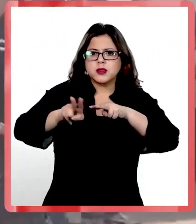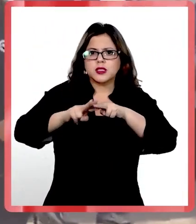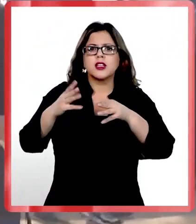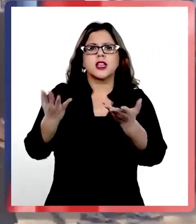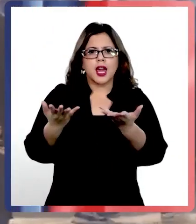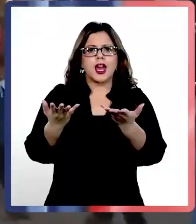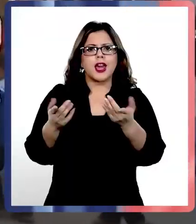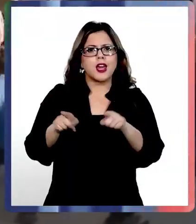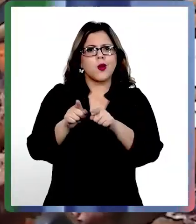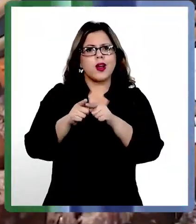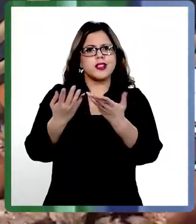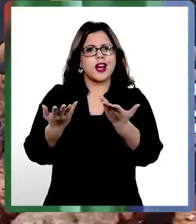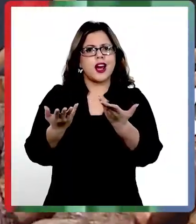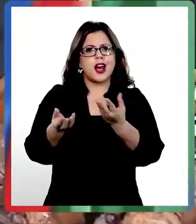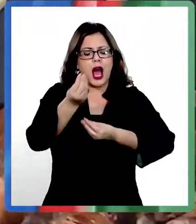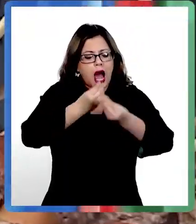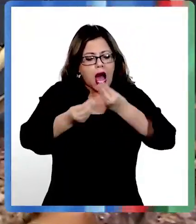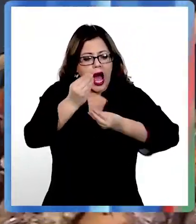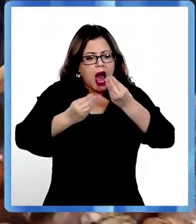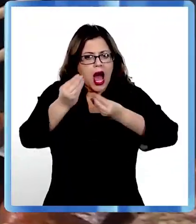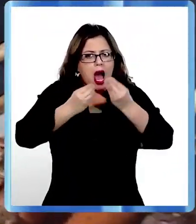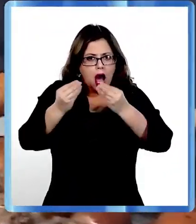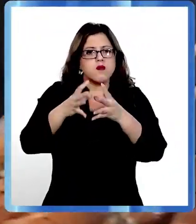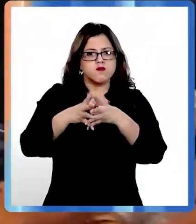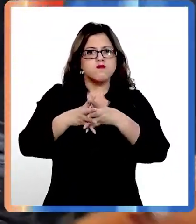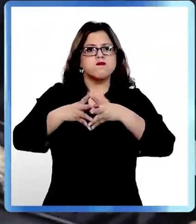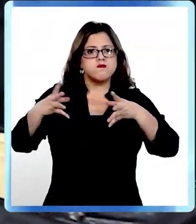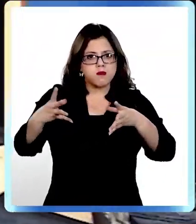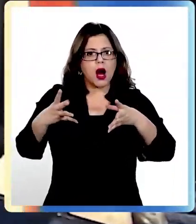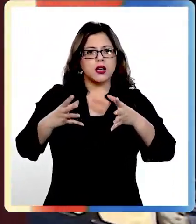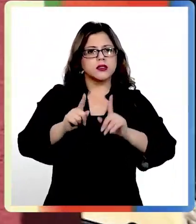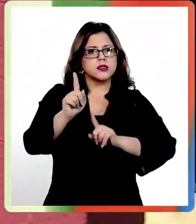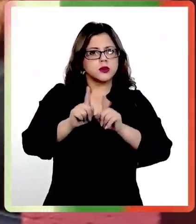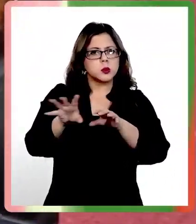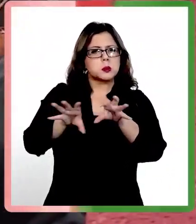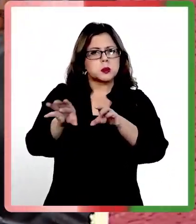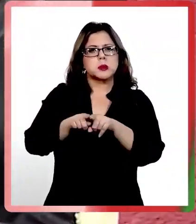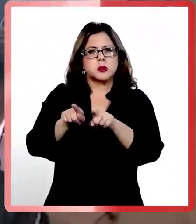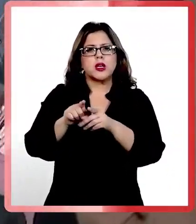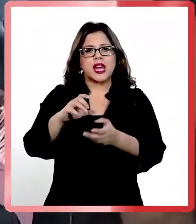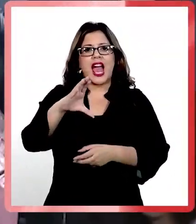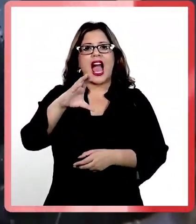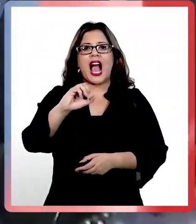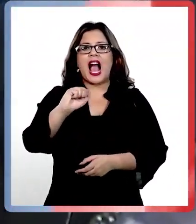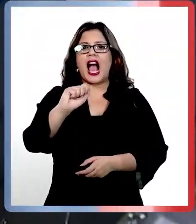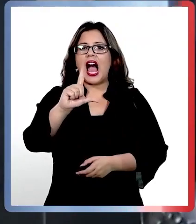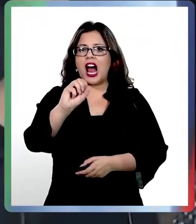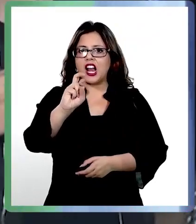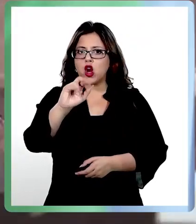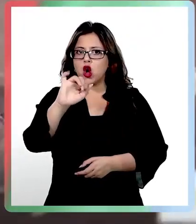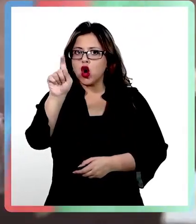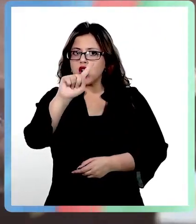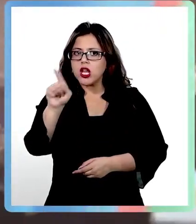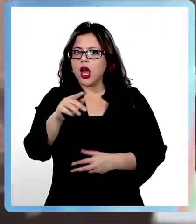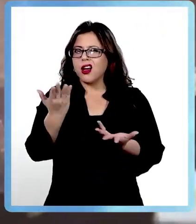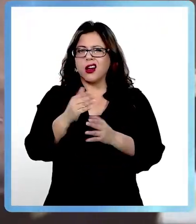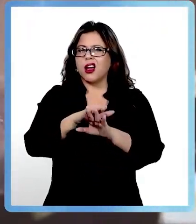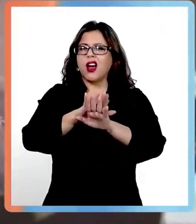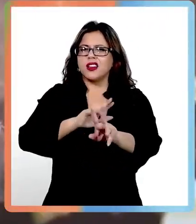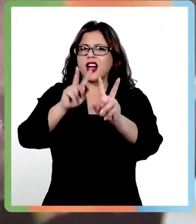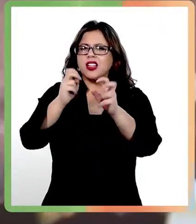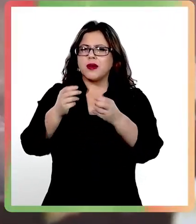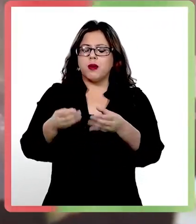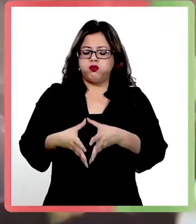típicas provocan salirnos de nuestra dieta habitual y comer en exceso algunos alimentos altamente calóricos. Entonces, ¿cómo evitar un alza